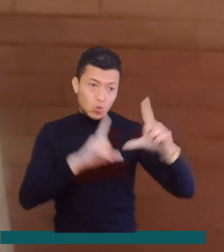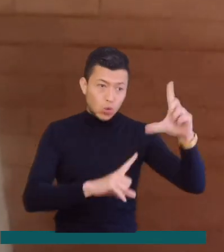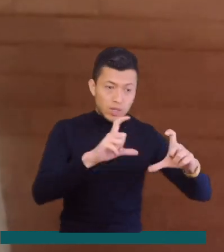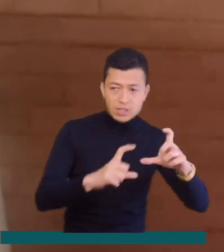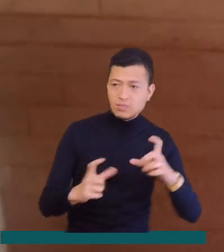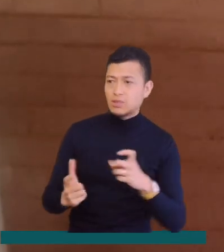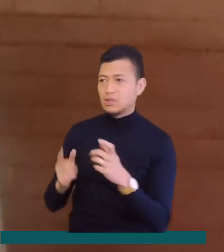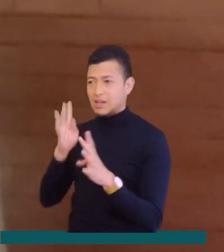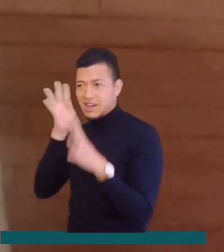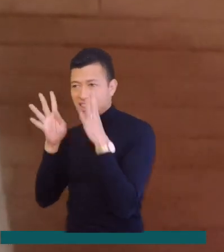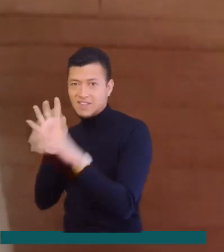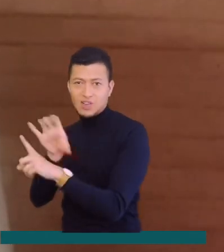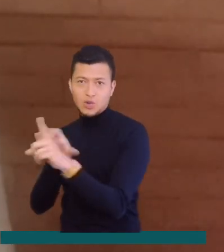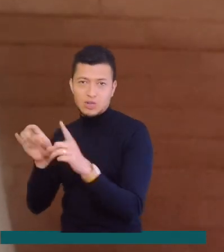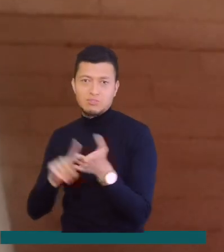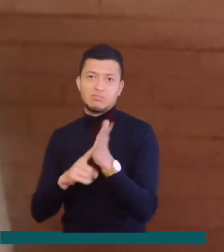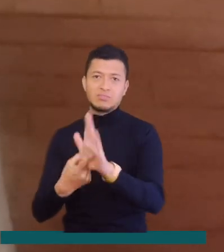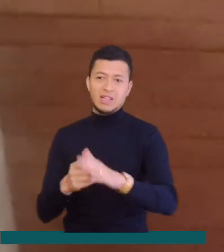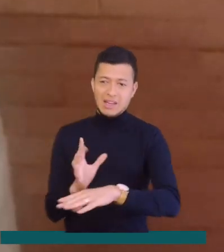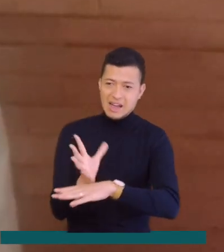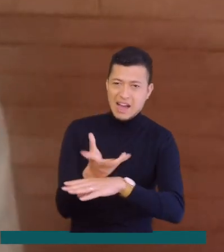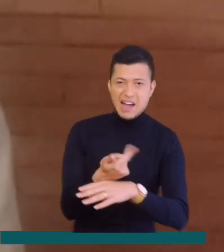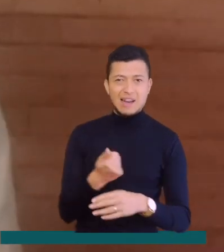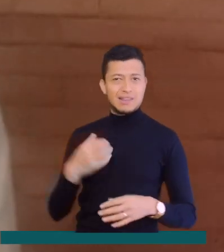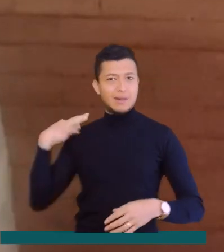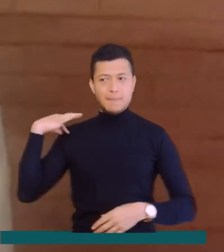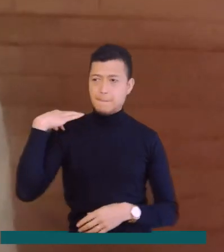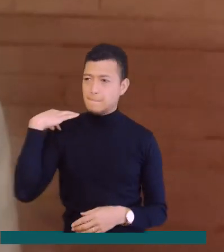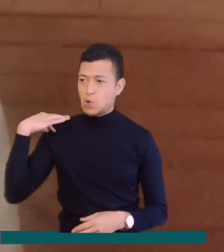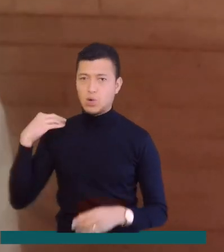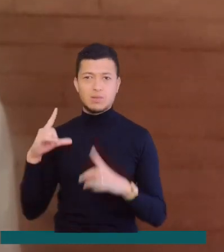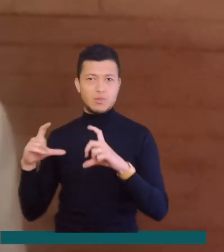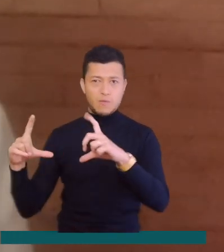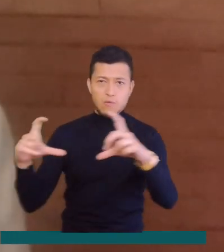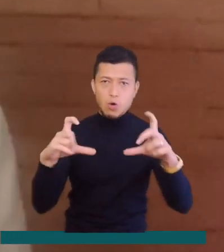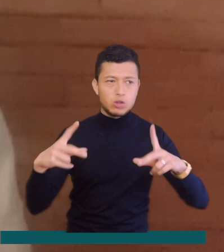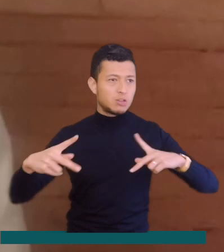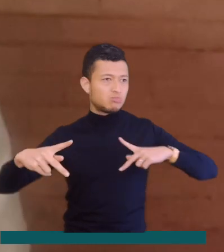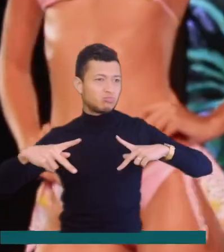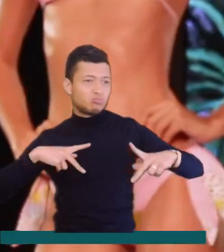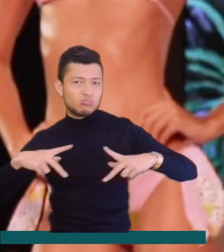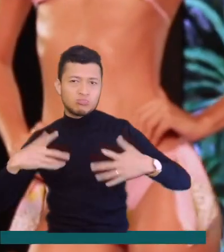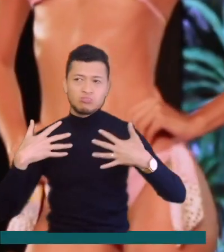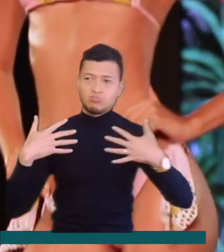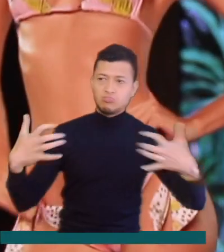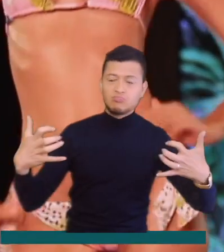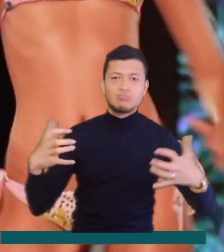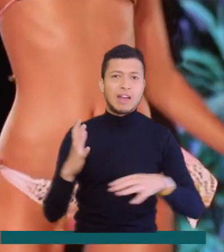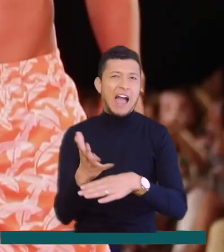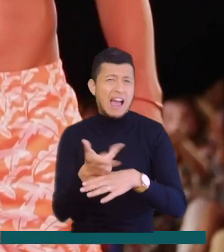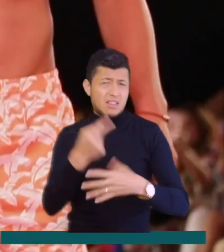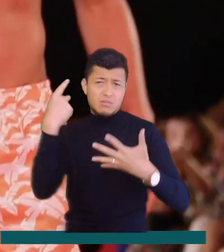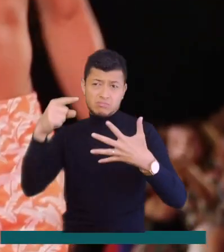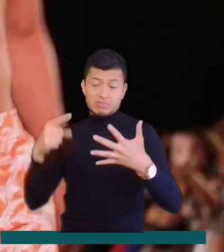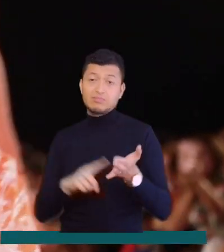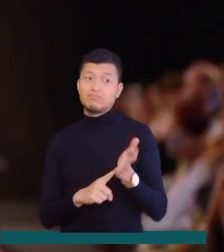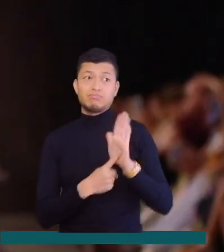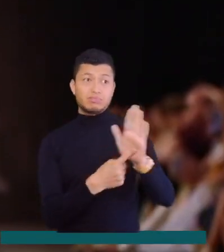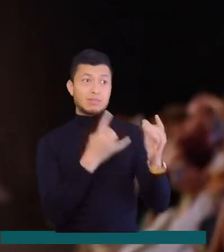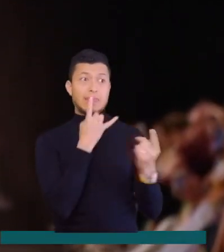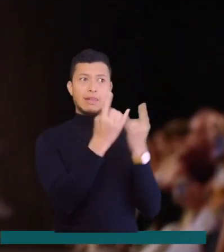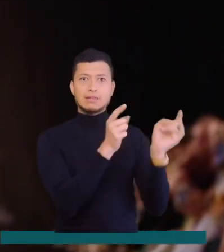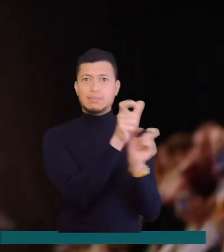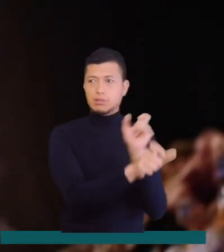turismo, porque ciertamente la moda, artesanía, la fotografía, las artes plásticas escénicas son atractivos muy